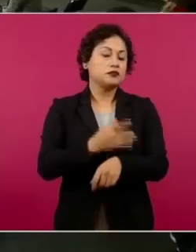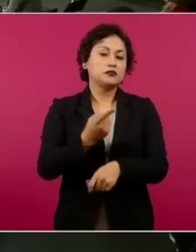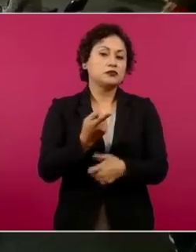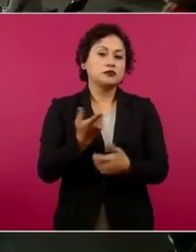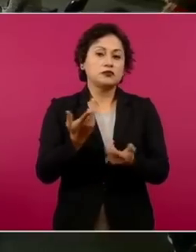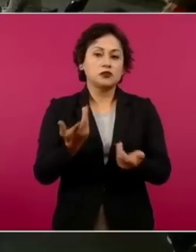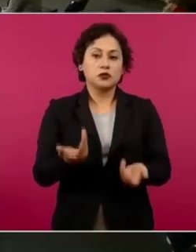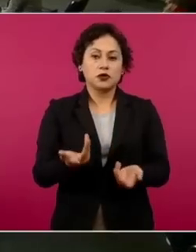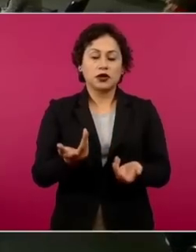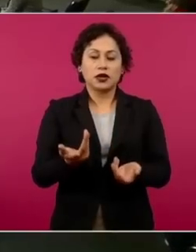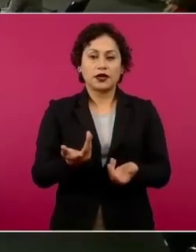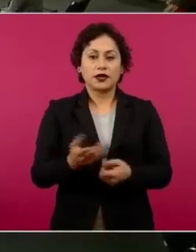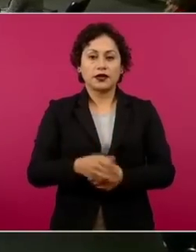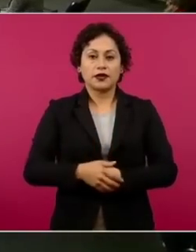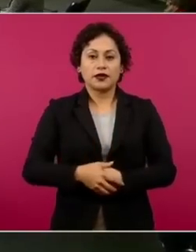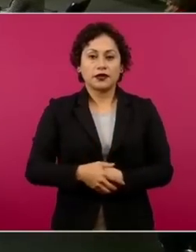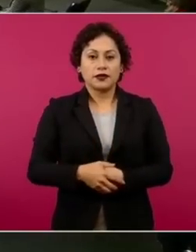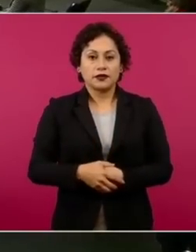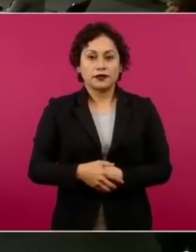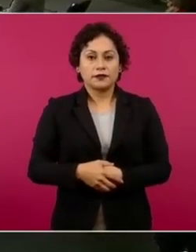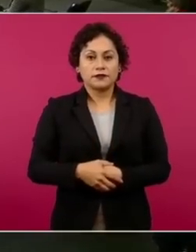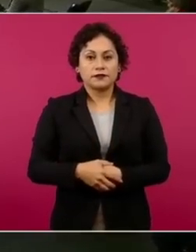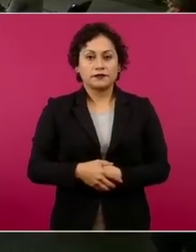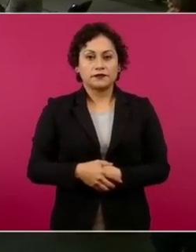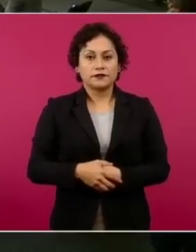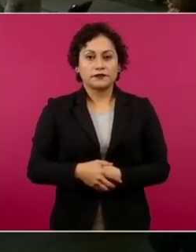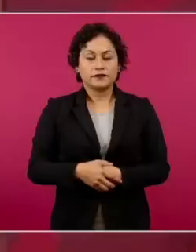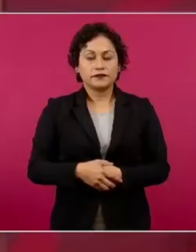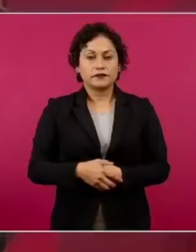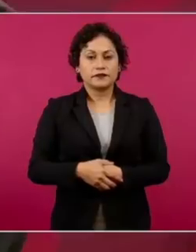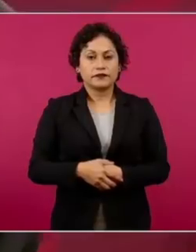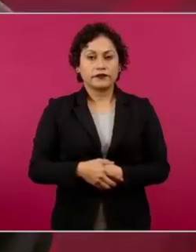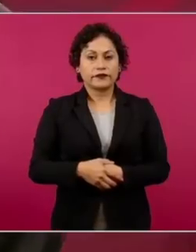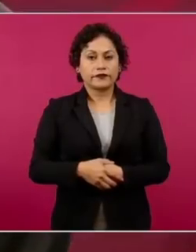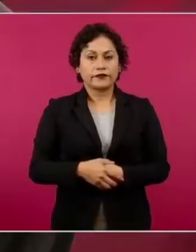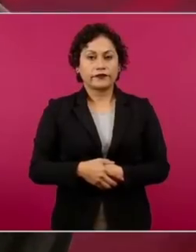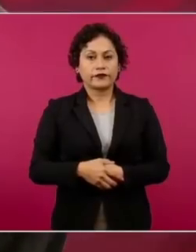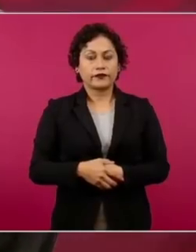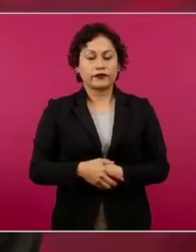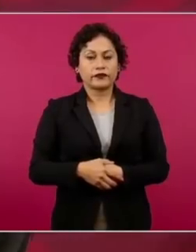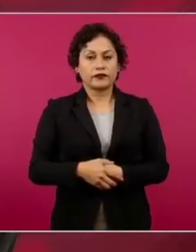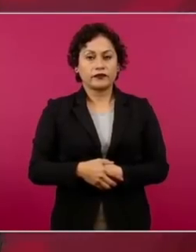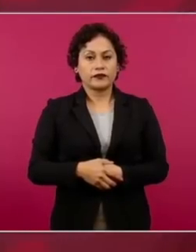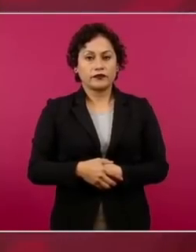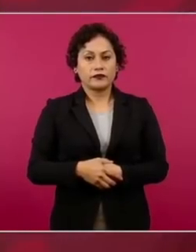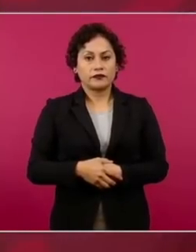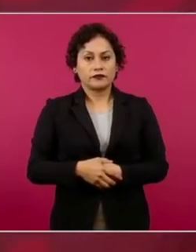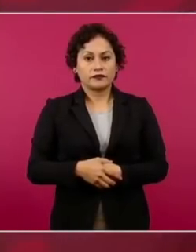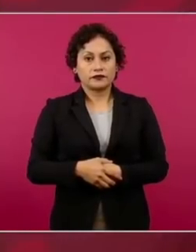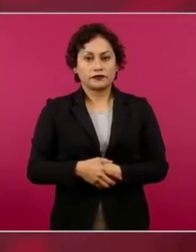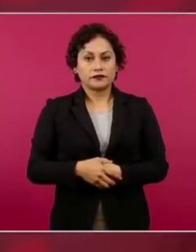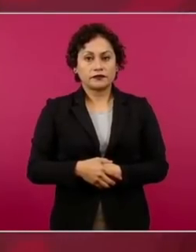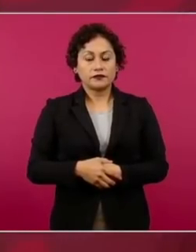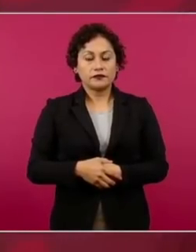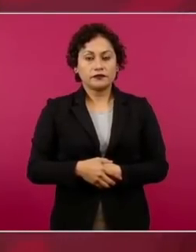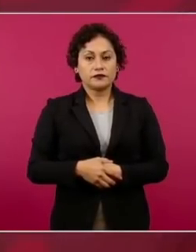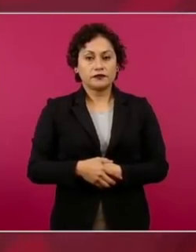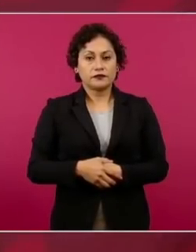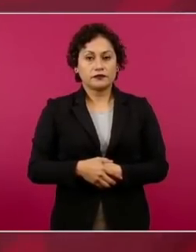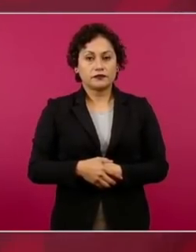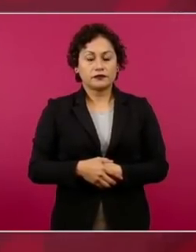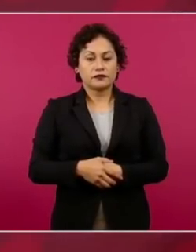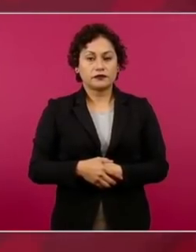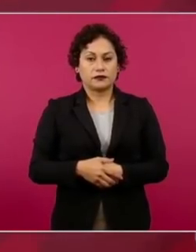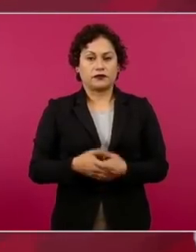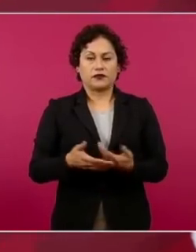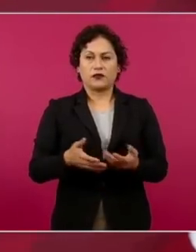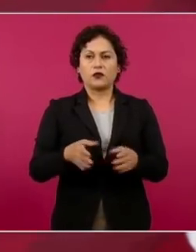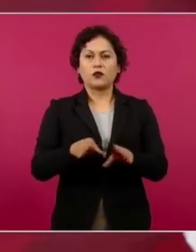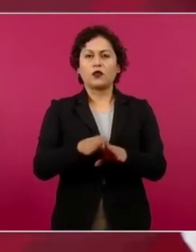estricto